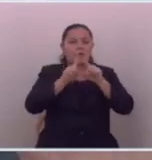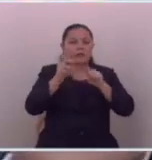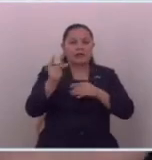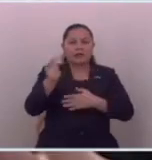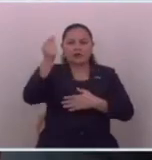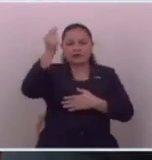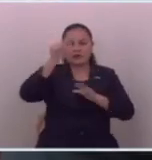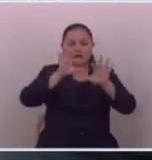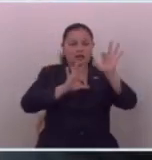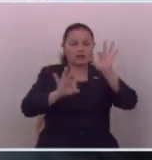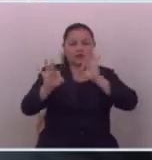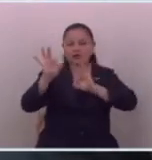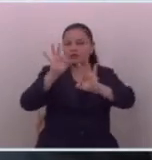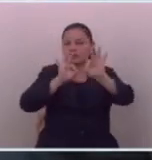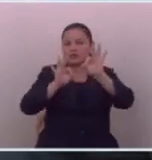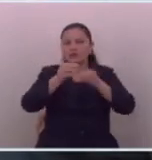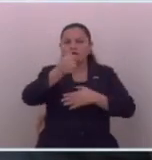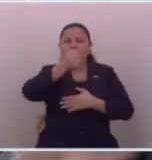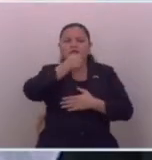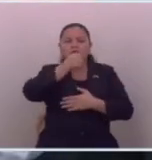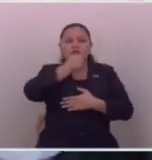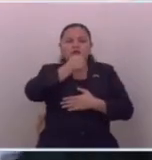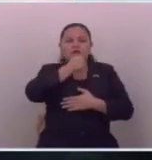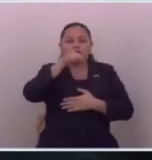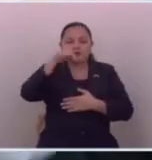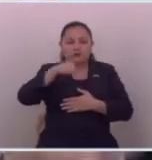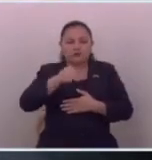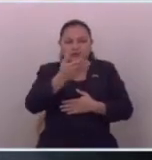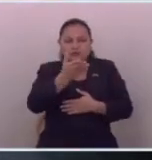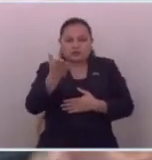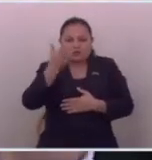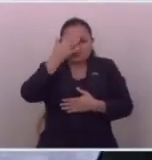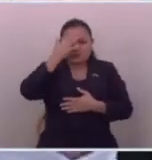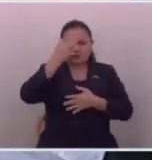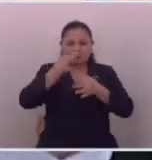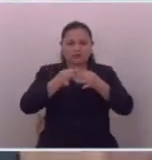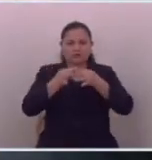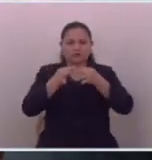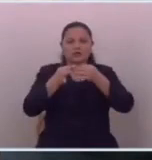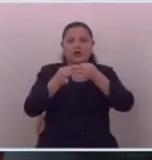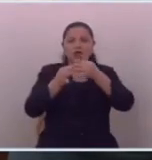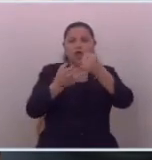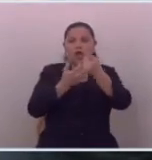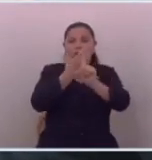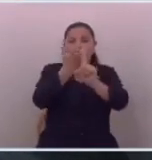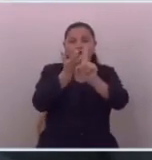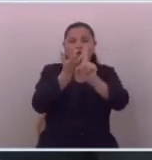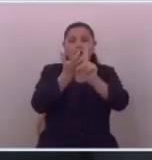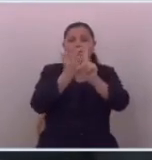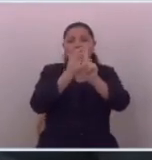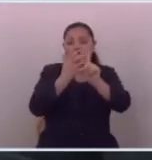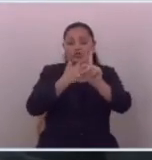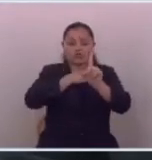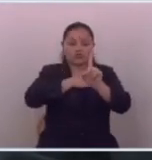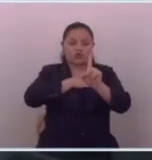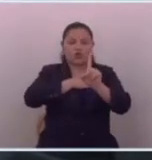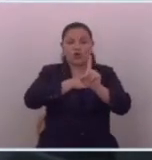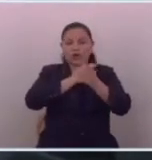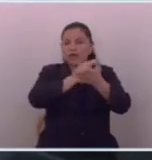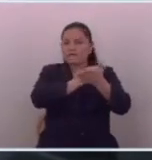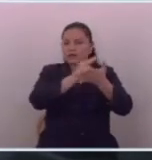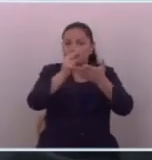inmediato algunos periodistas de esos que se consideran apóstoles de la sagrada verdad rápido